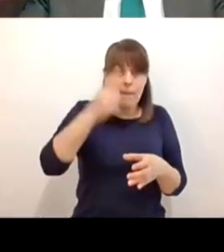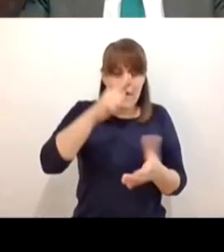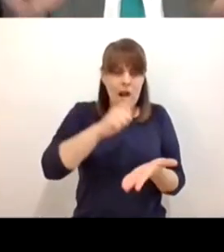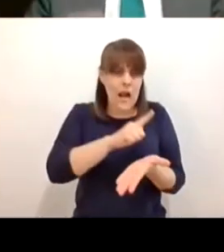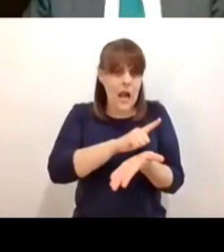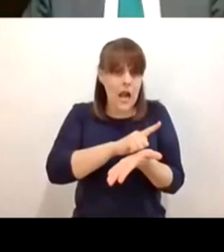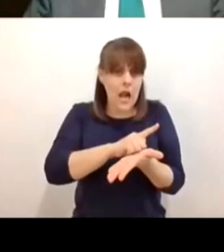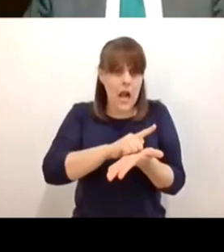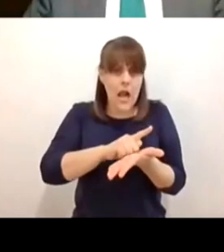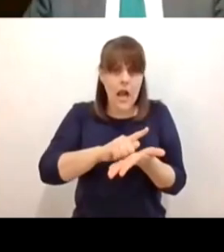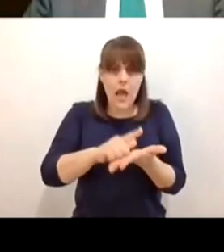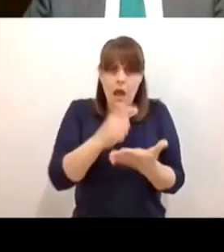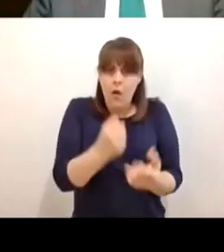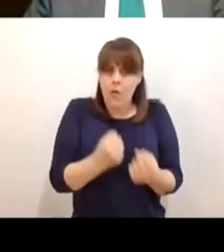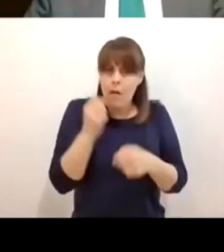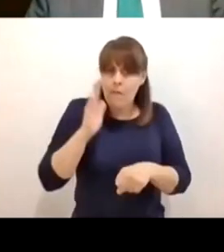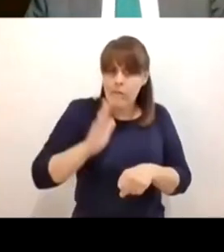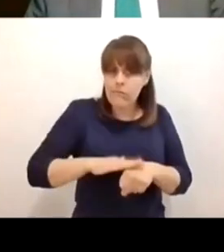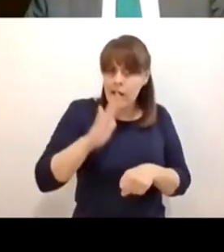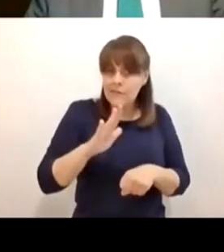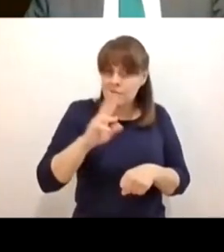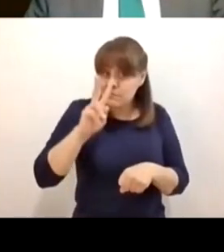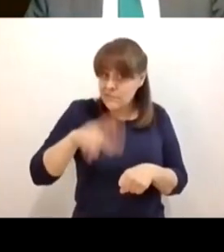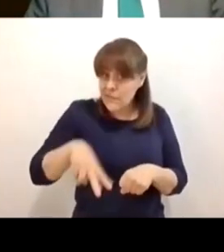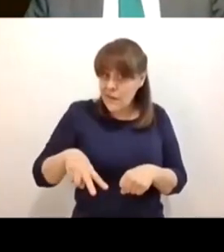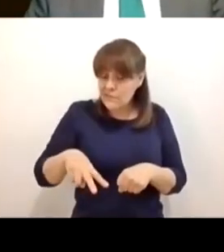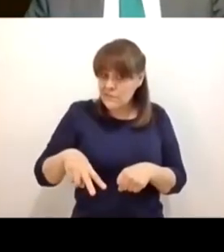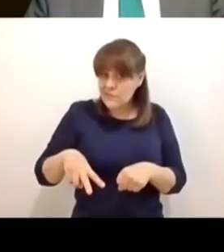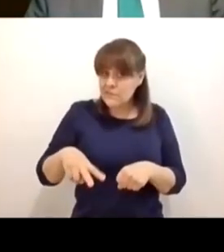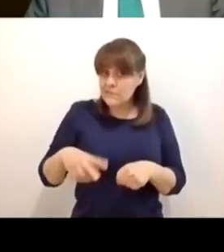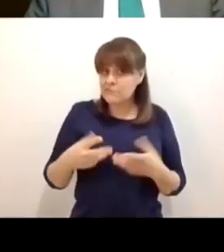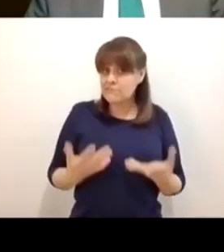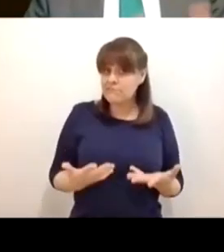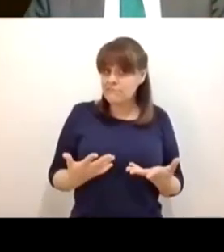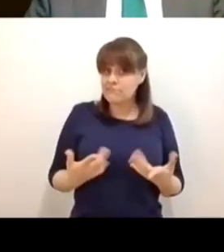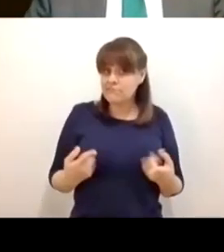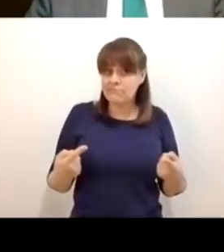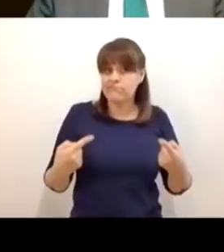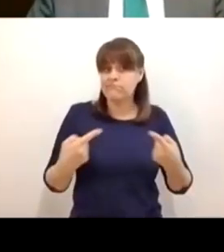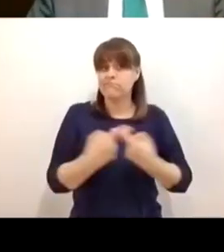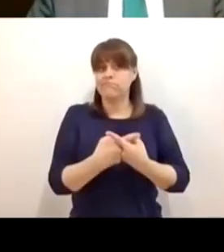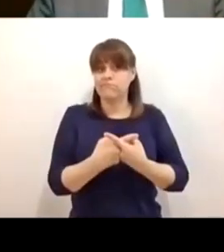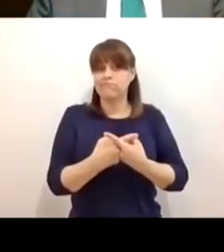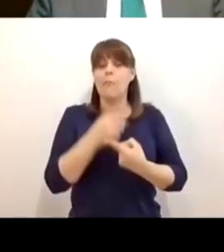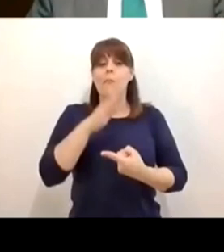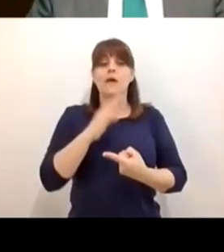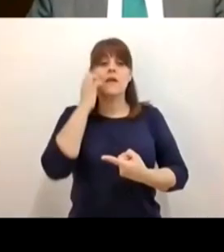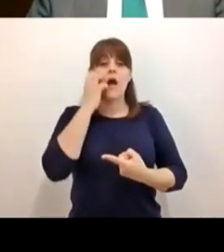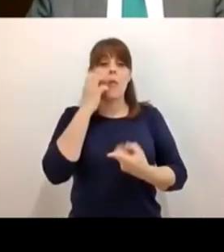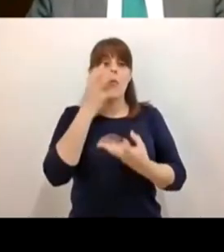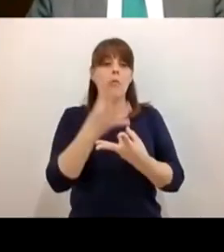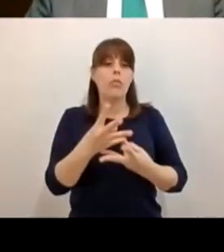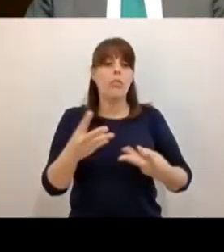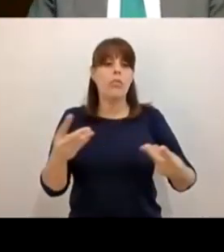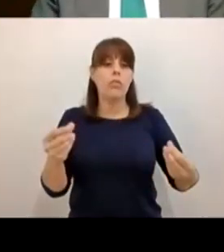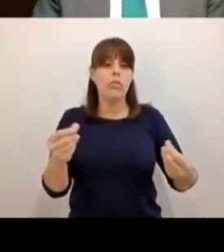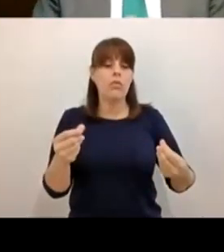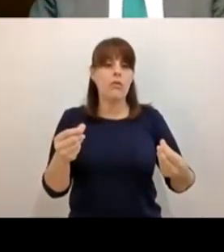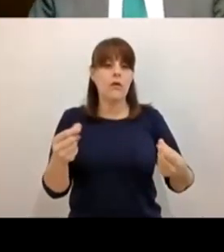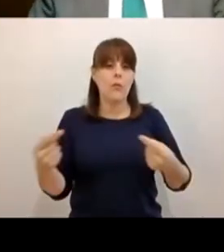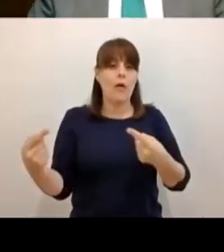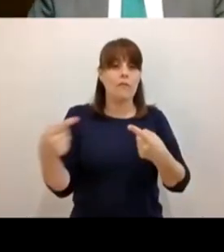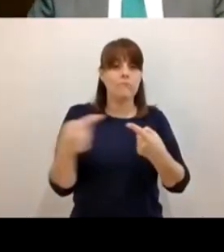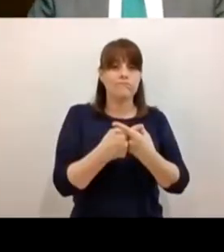poderosa que se nulifique el efecto del jabón y del cloro entonces que no